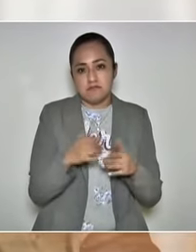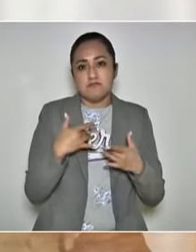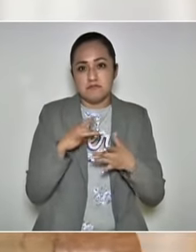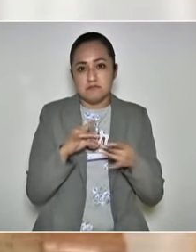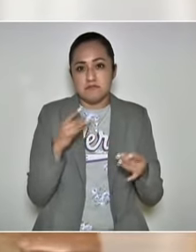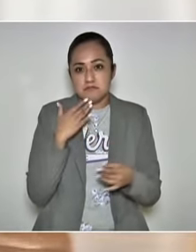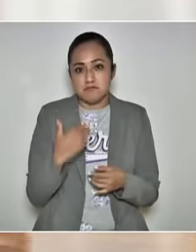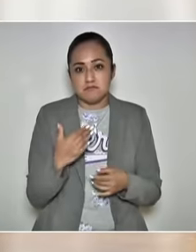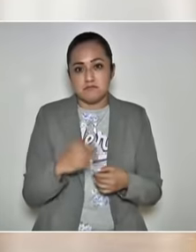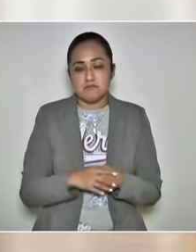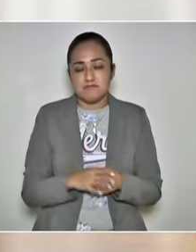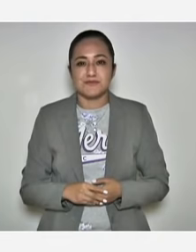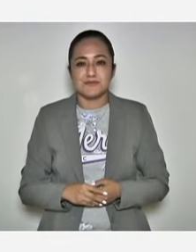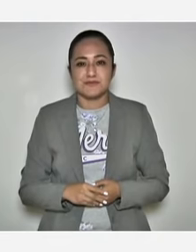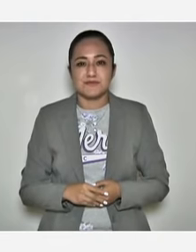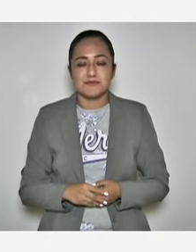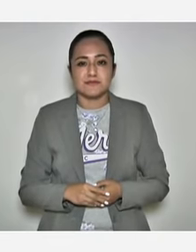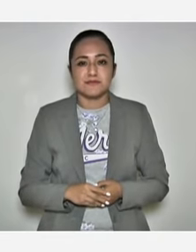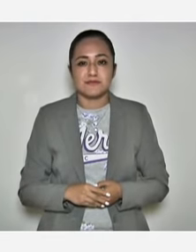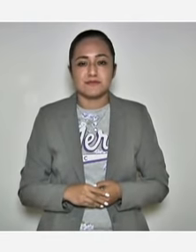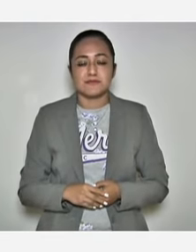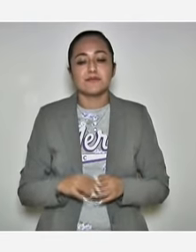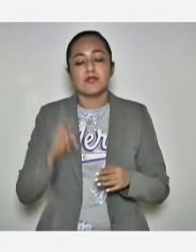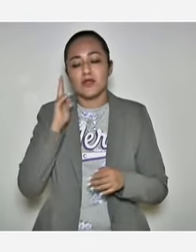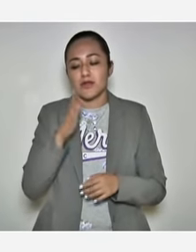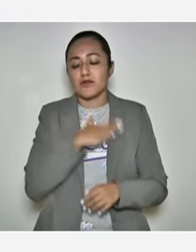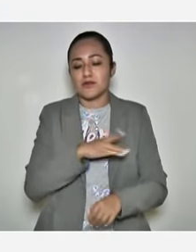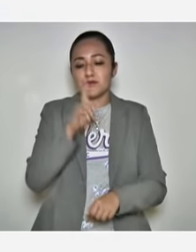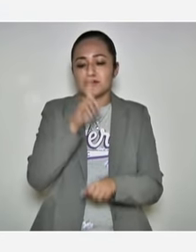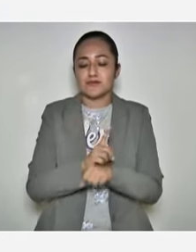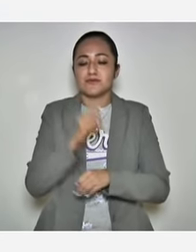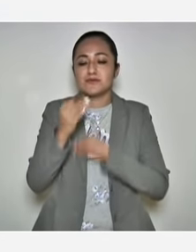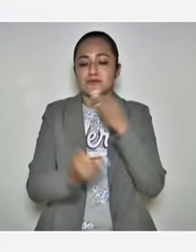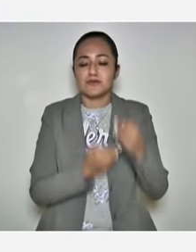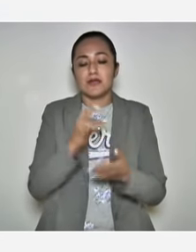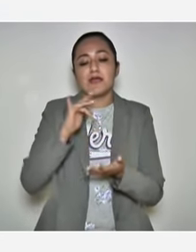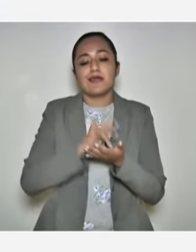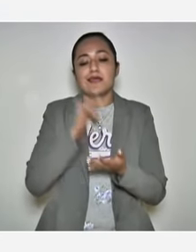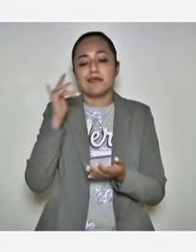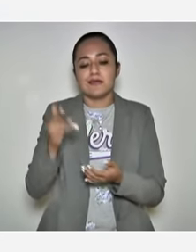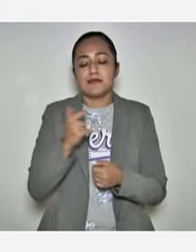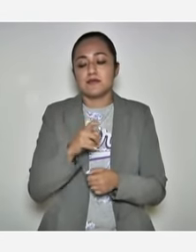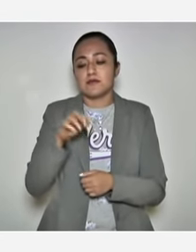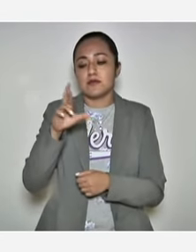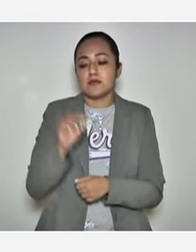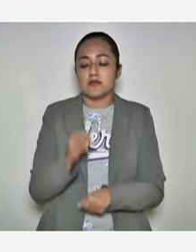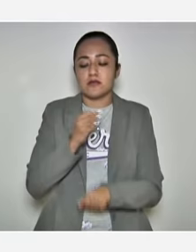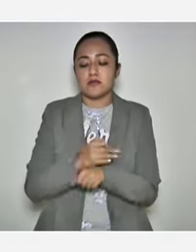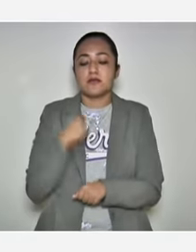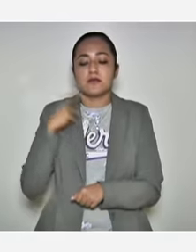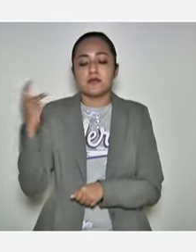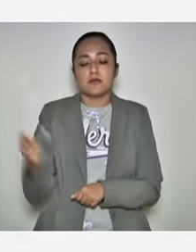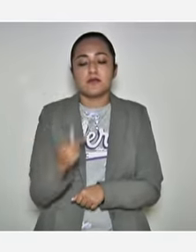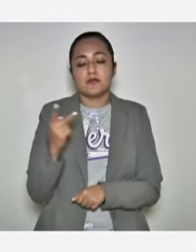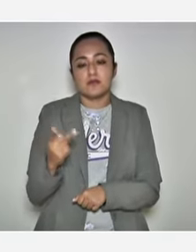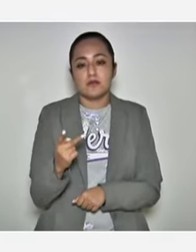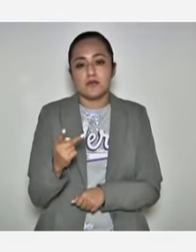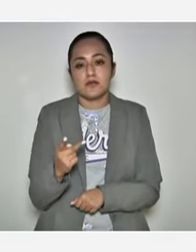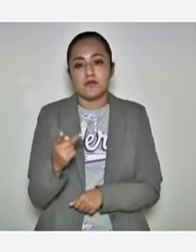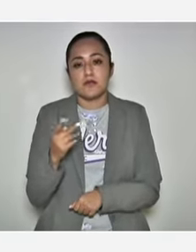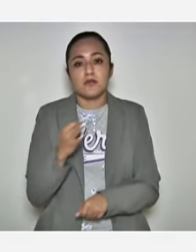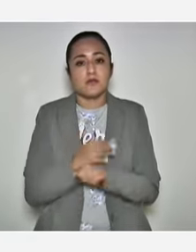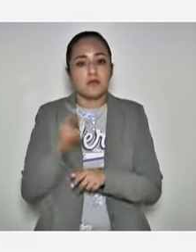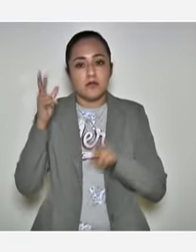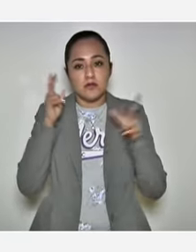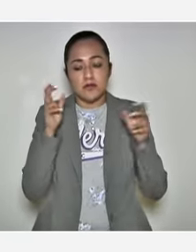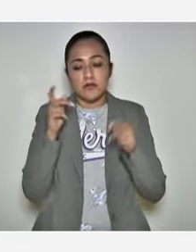¿verdad? Gracias. ¿Qué tal? ¿Cómo están? Muy buenos días. Gracias. Bueno, preguntarles, escuchaba